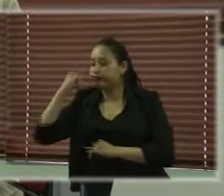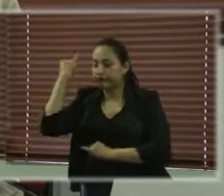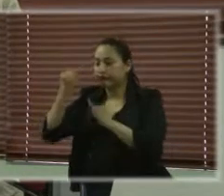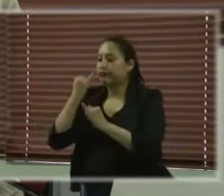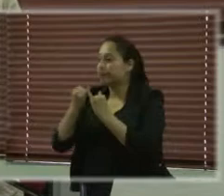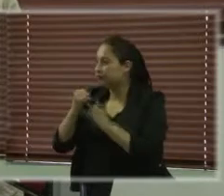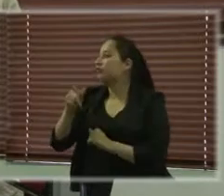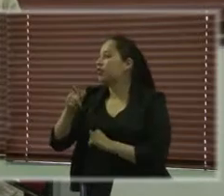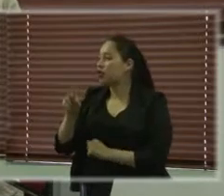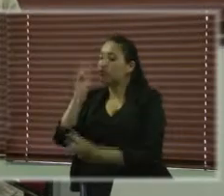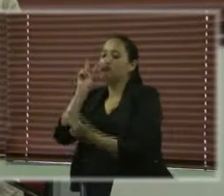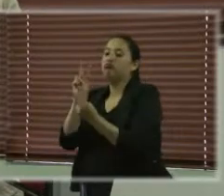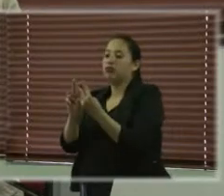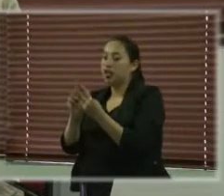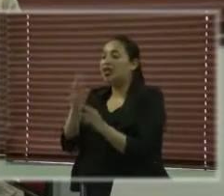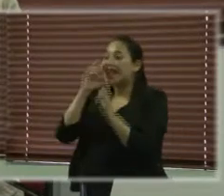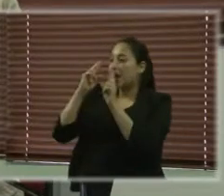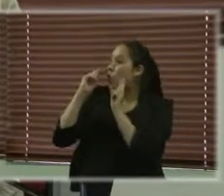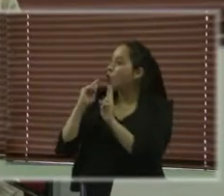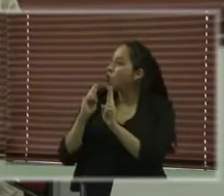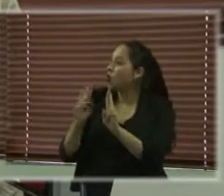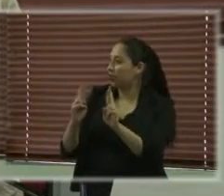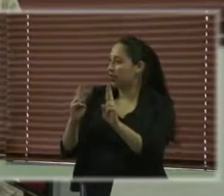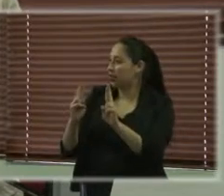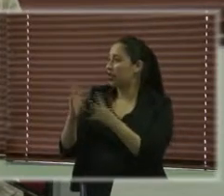Convención sobre los Derechos de las Personas con Discapacidad.